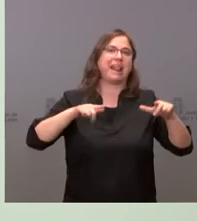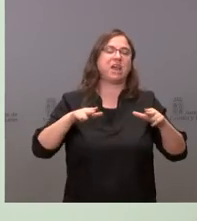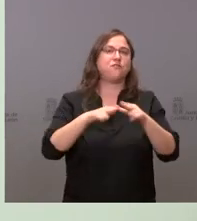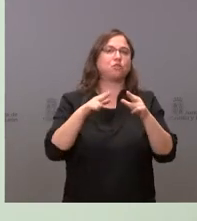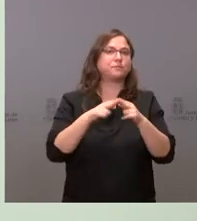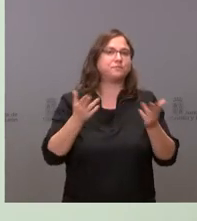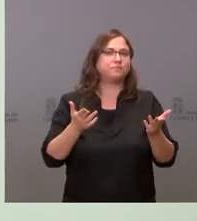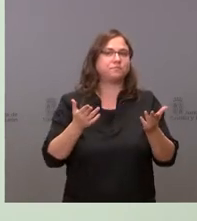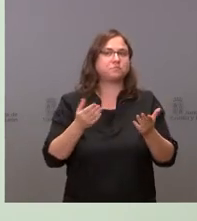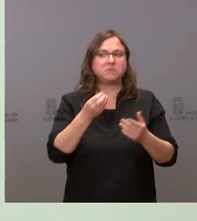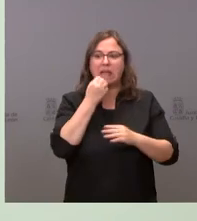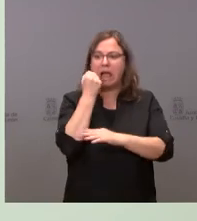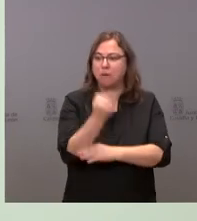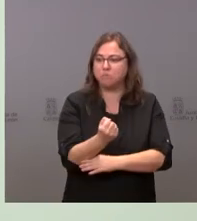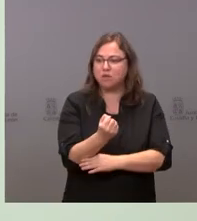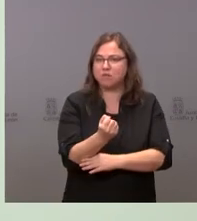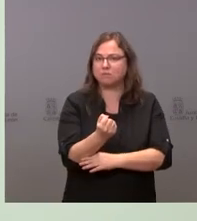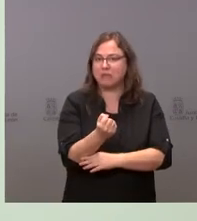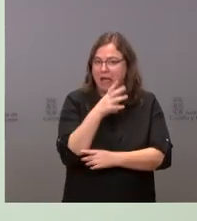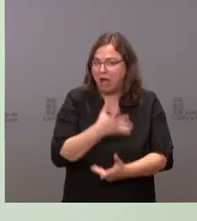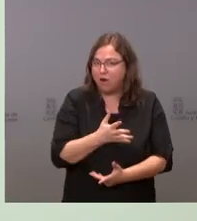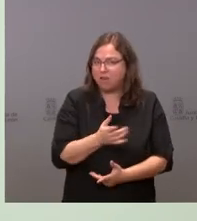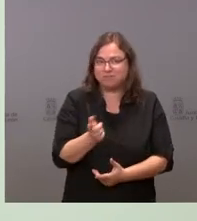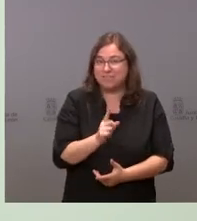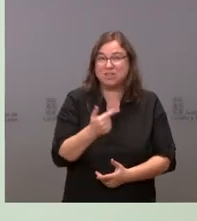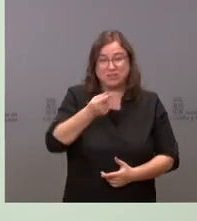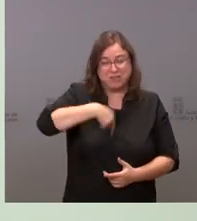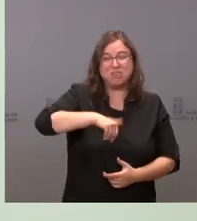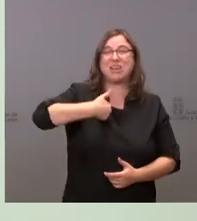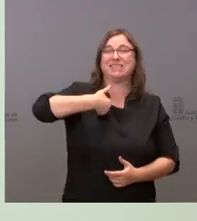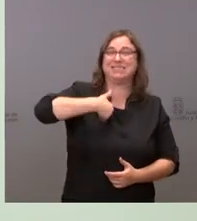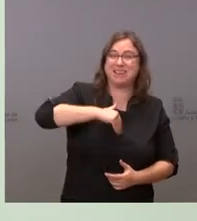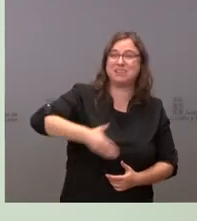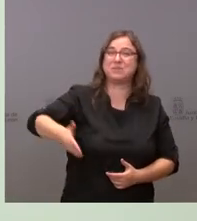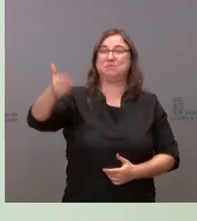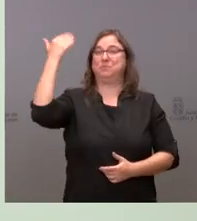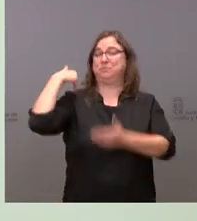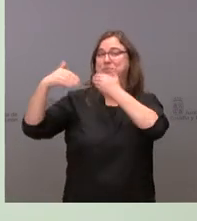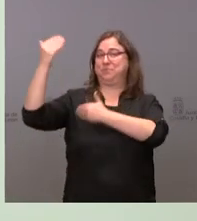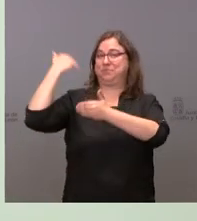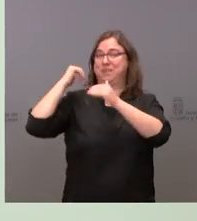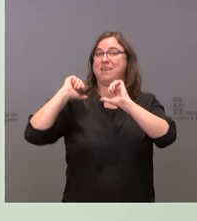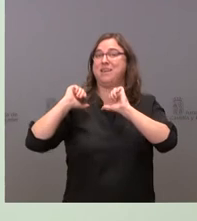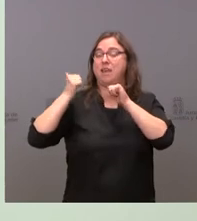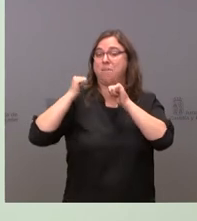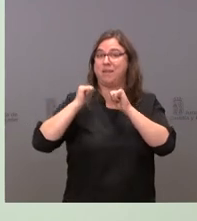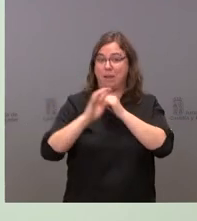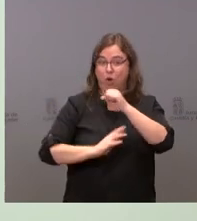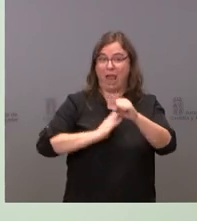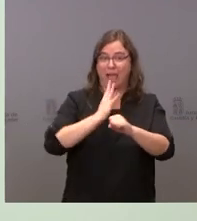apoyar esta idea es que nosotros venimos trabajando desde el minuto uno de esta legislatura